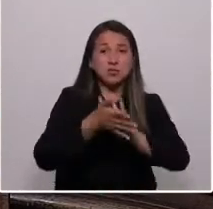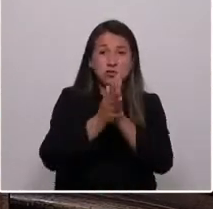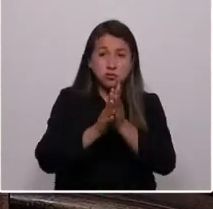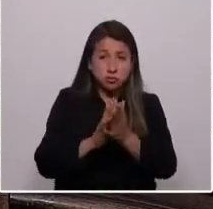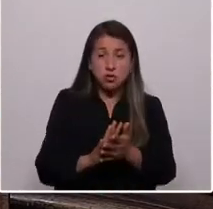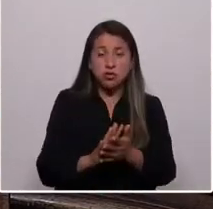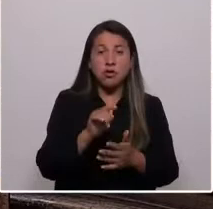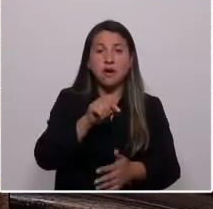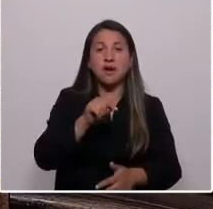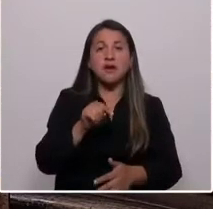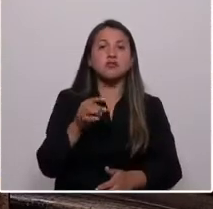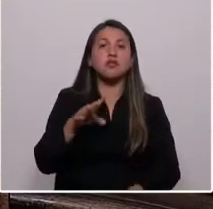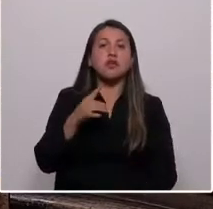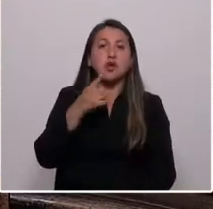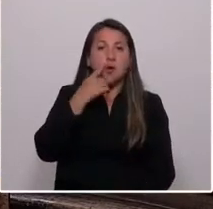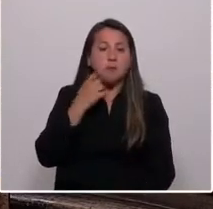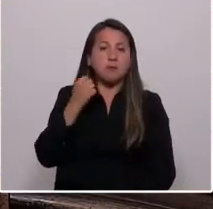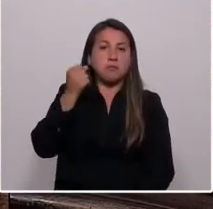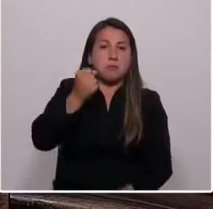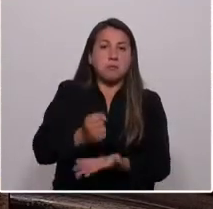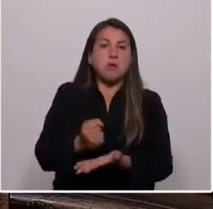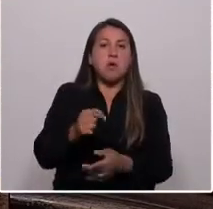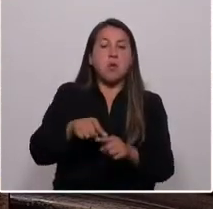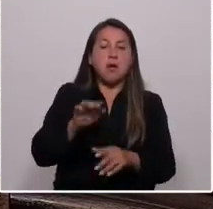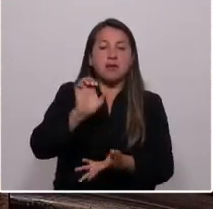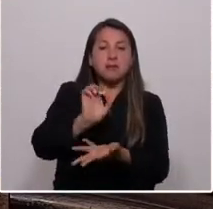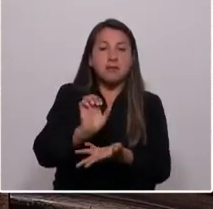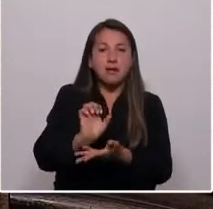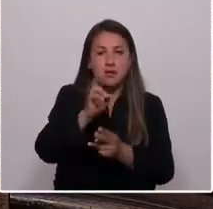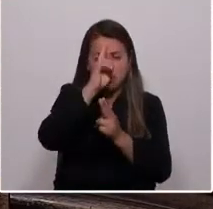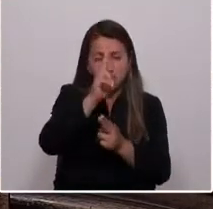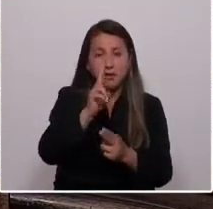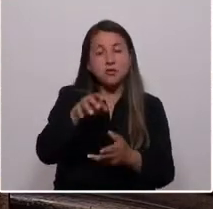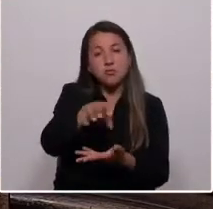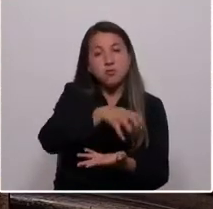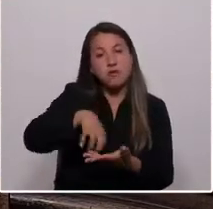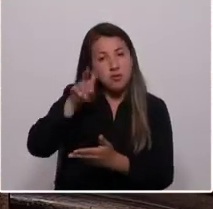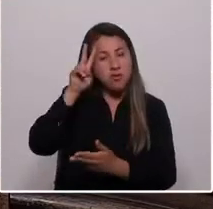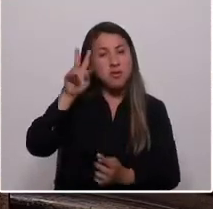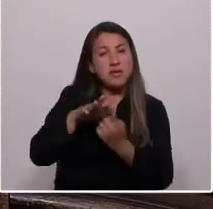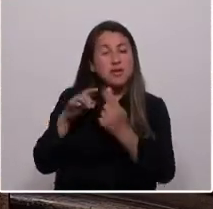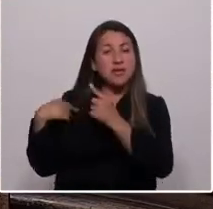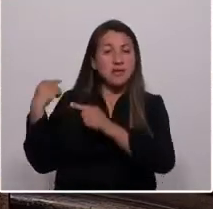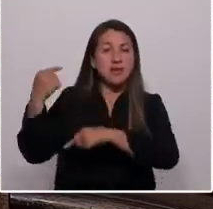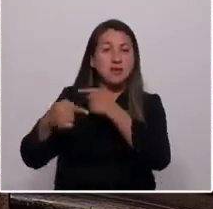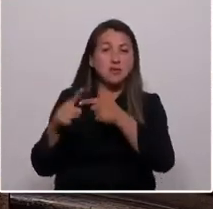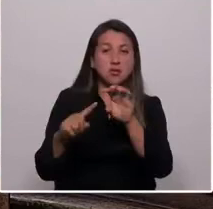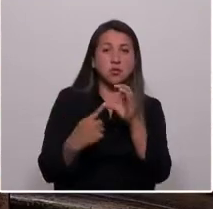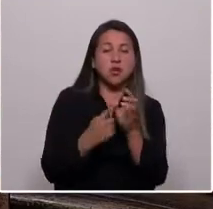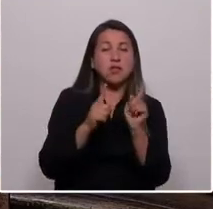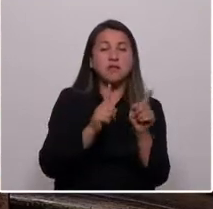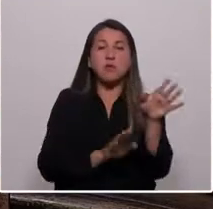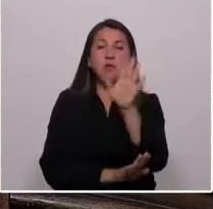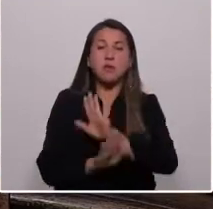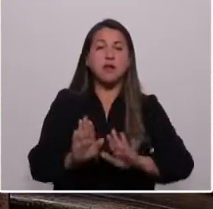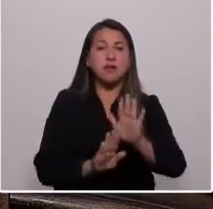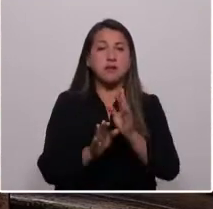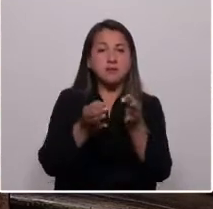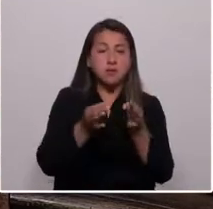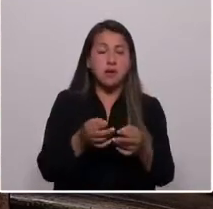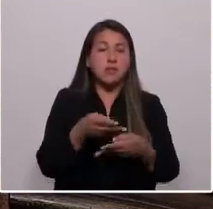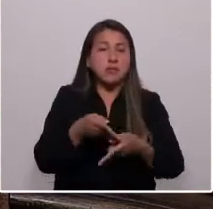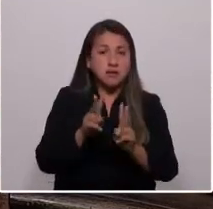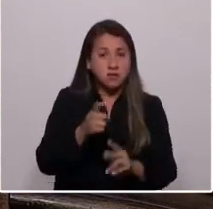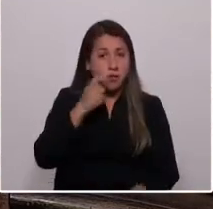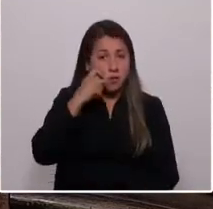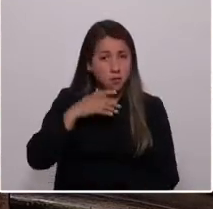cáncer patriarcal, que fomente el respeto de los pueblos originarios y sus culturas ancestrales, que sea protector y garante de los derechos humanos